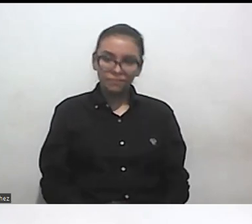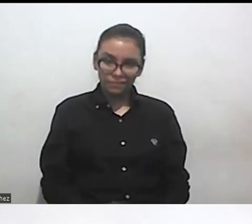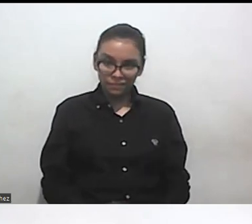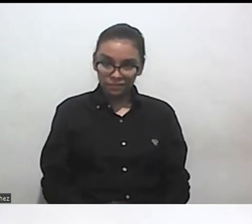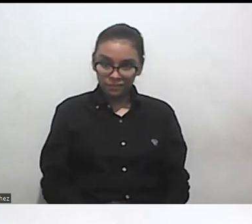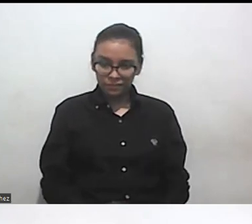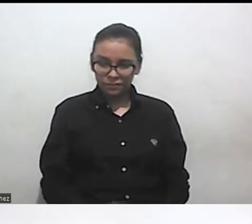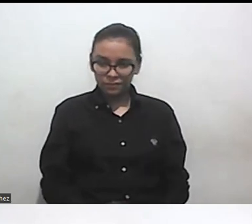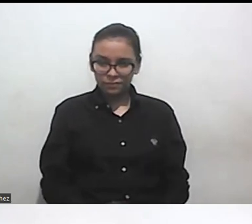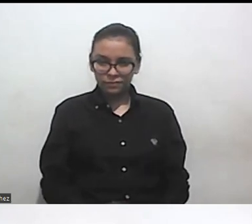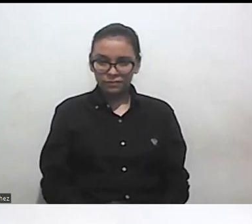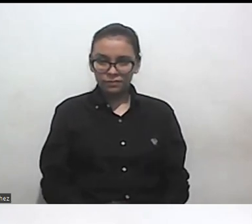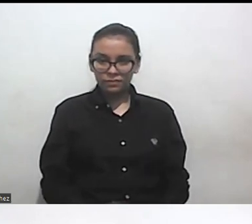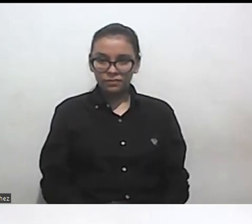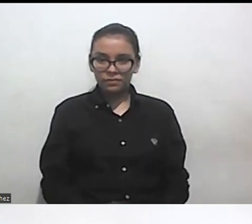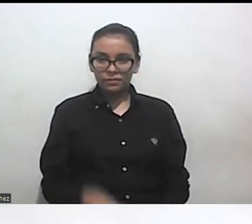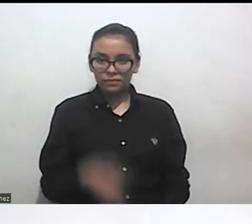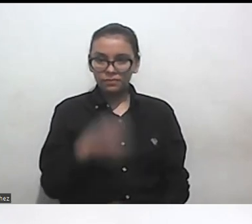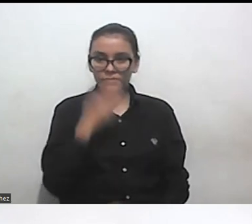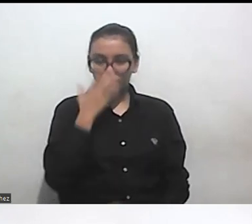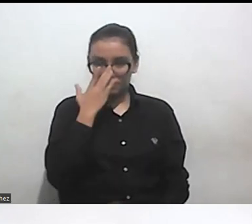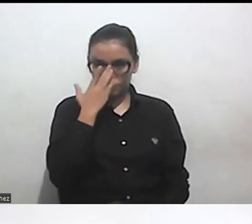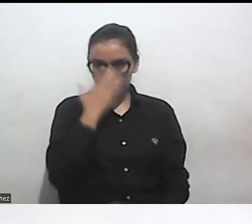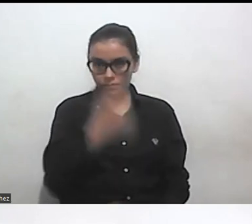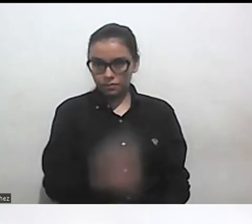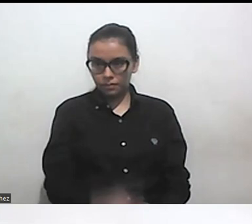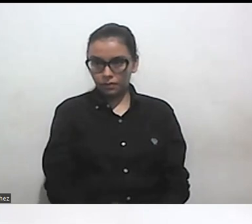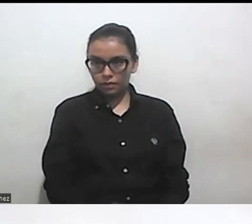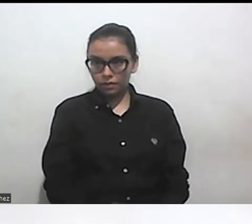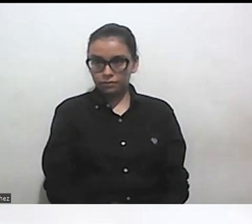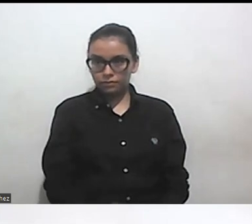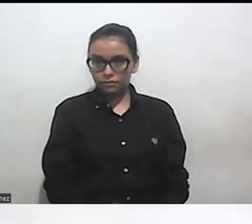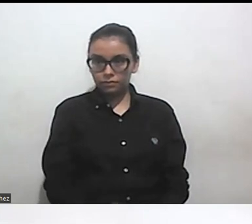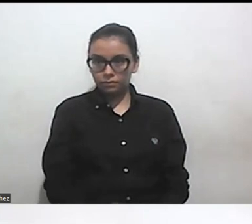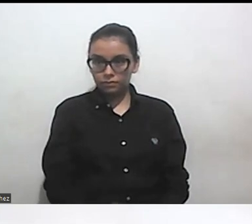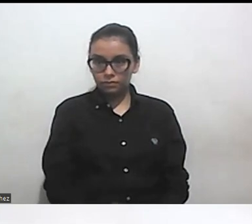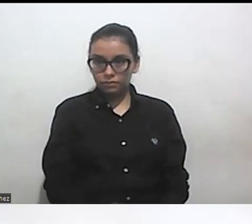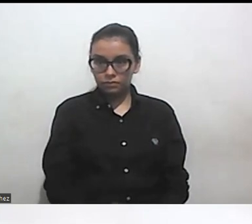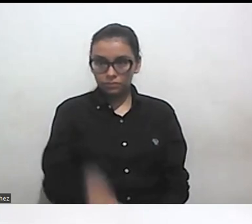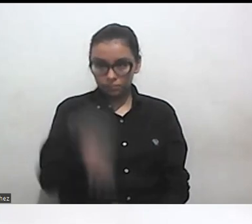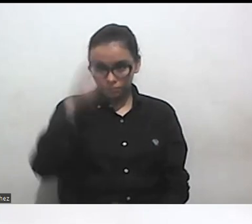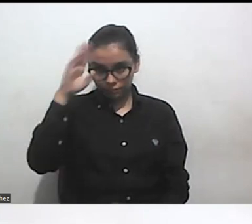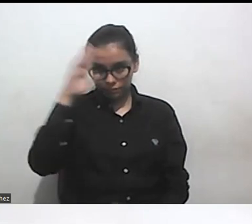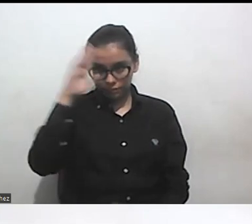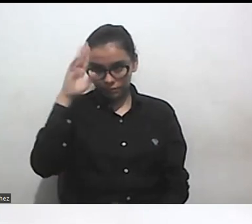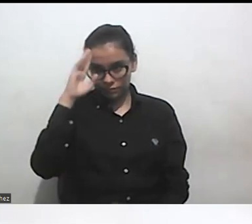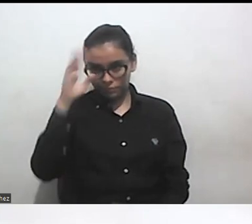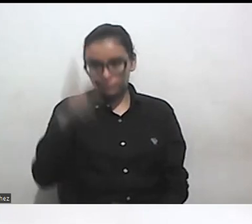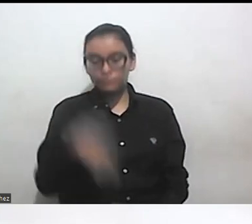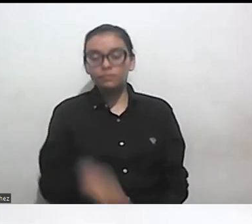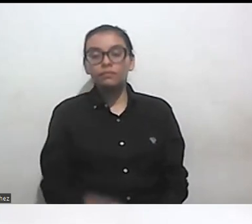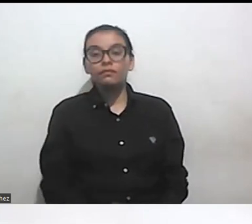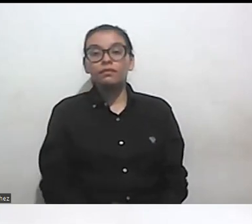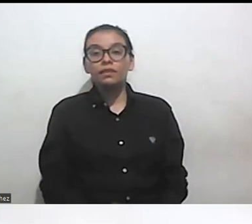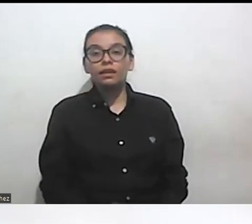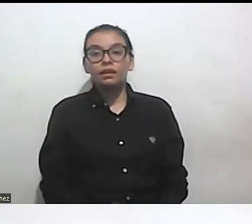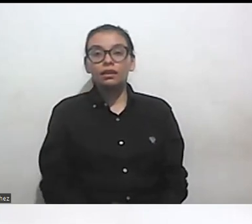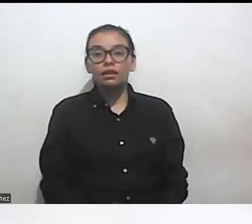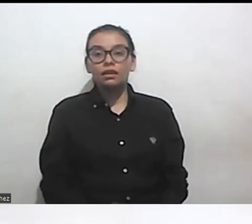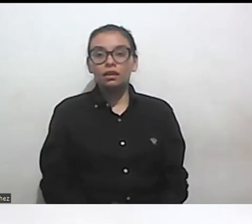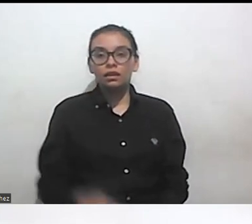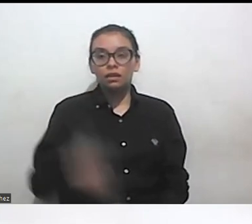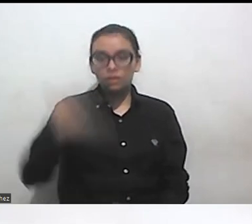el micrófono micrófono hola sí qué tal soy de mi doce con